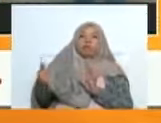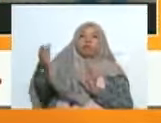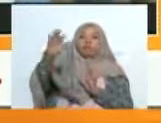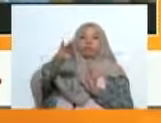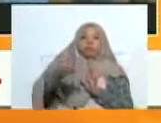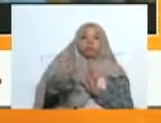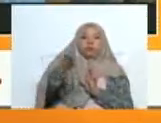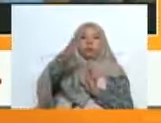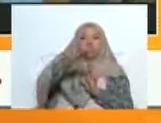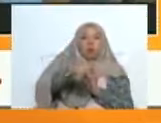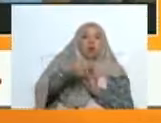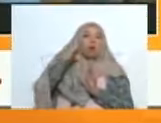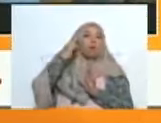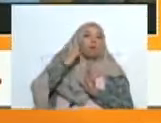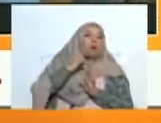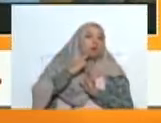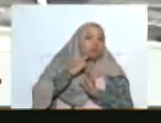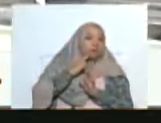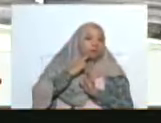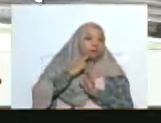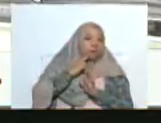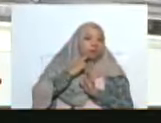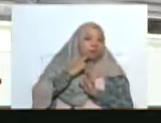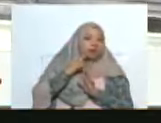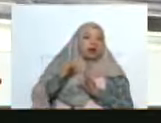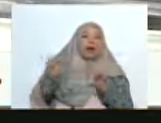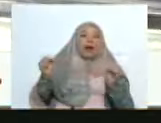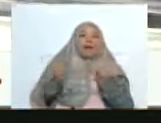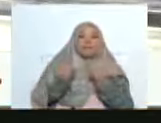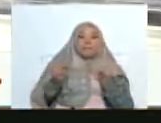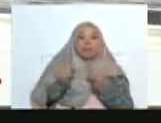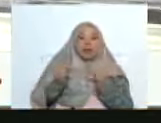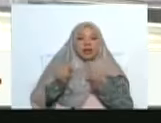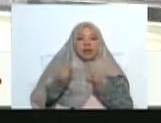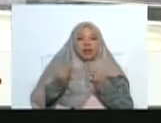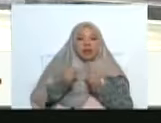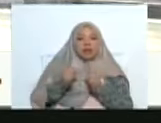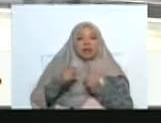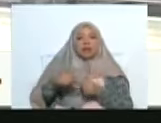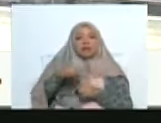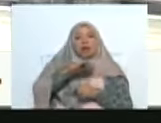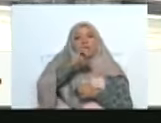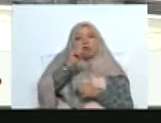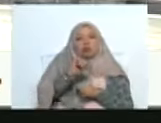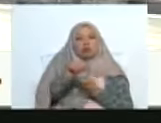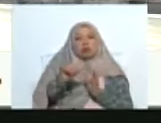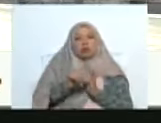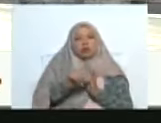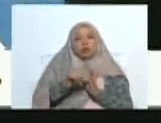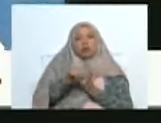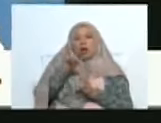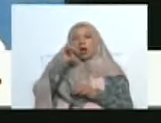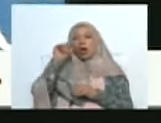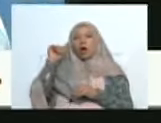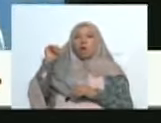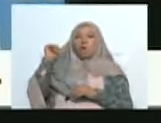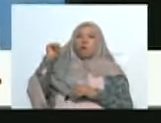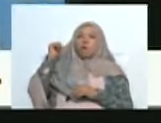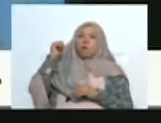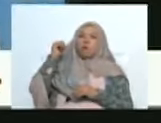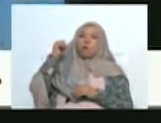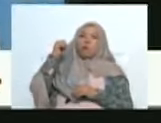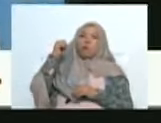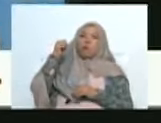Mérida, Lechería, presentaron números extraordinarios, los mejores números que hemos tenido en muchísimos años, que